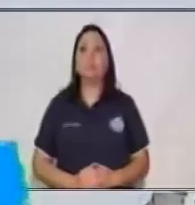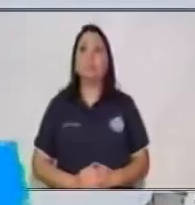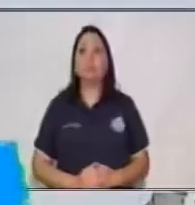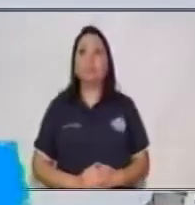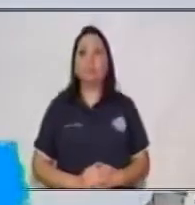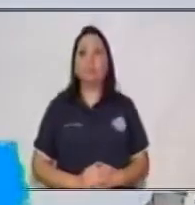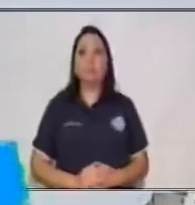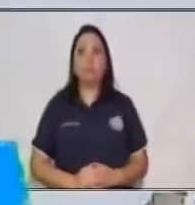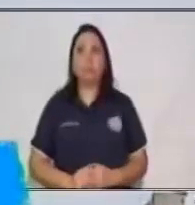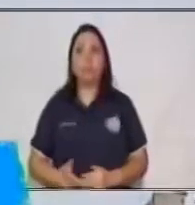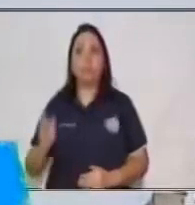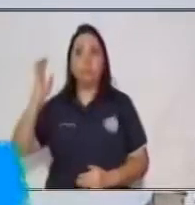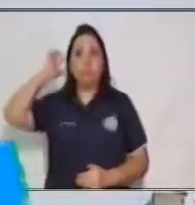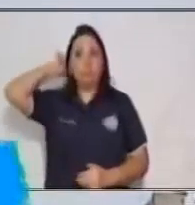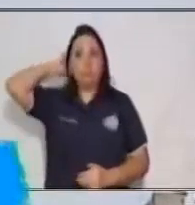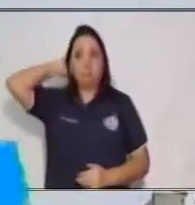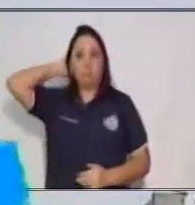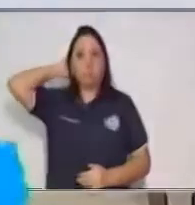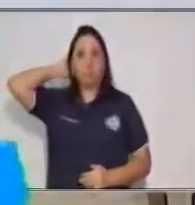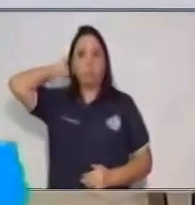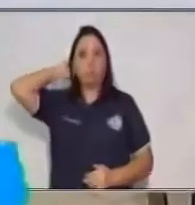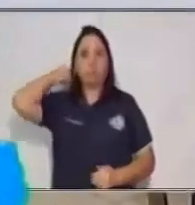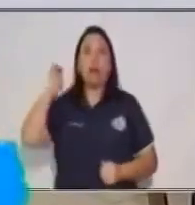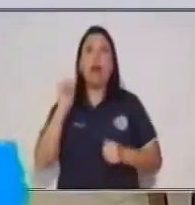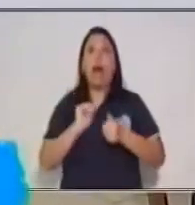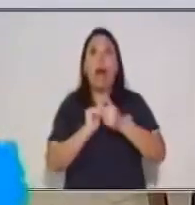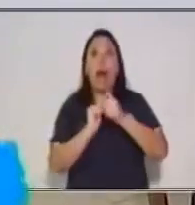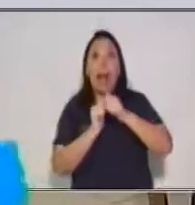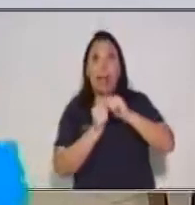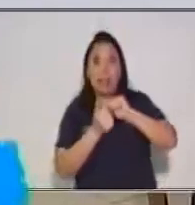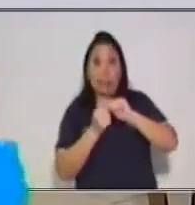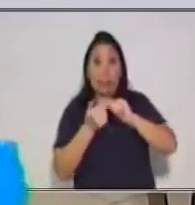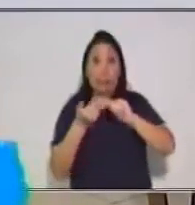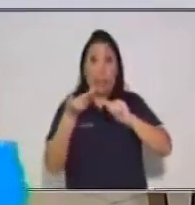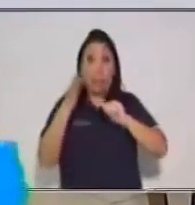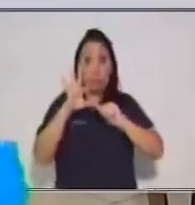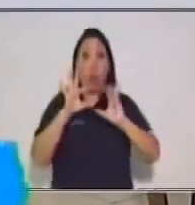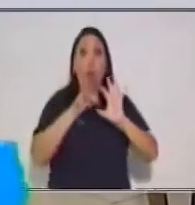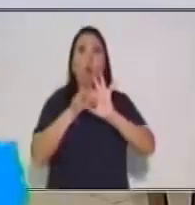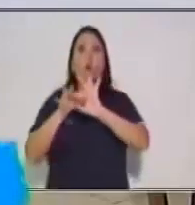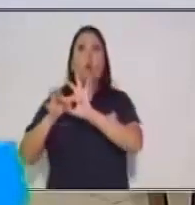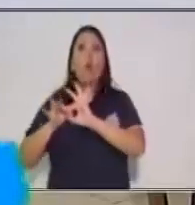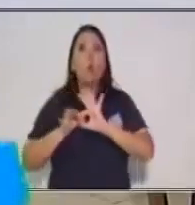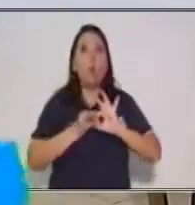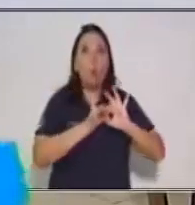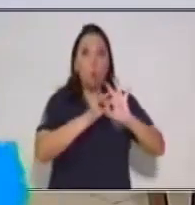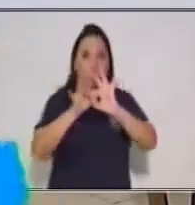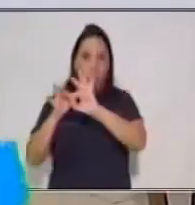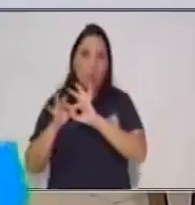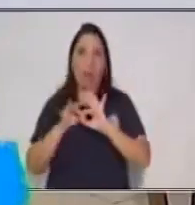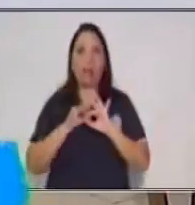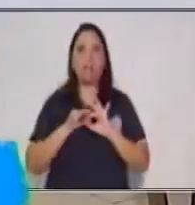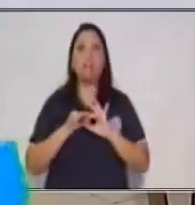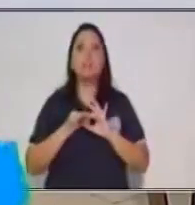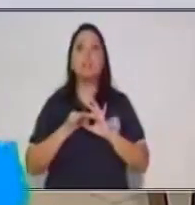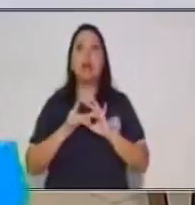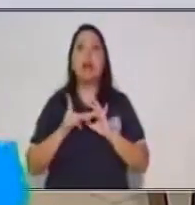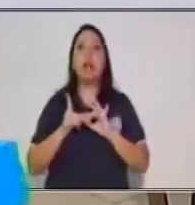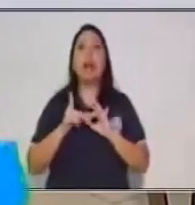paso dos. El paso dos es organizar. Es decir, crear un esquema.